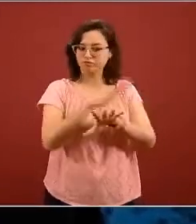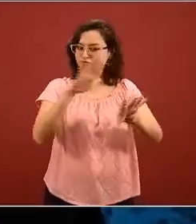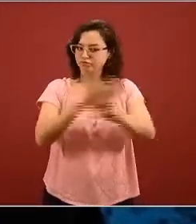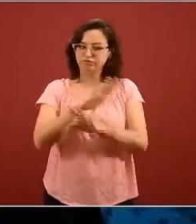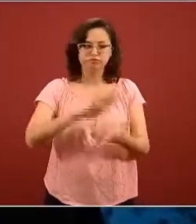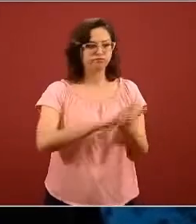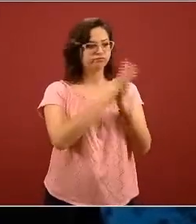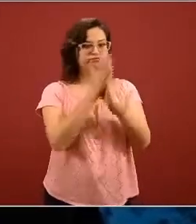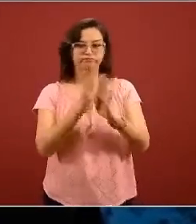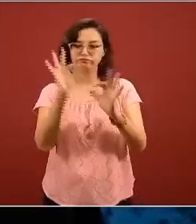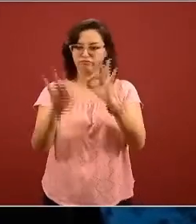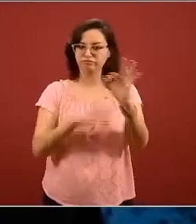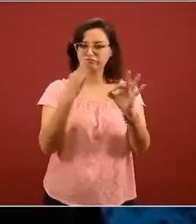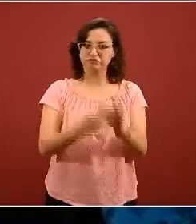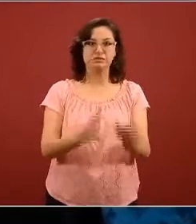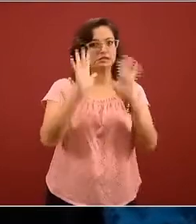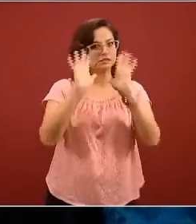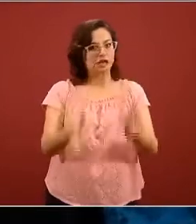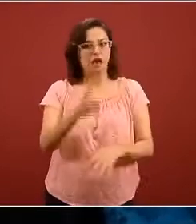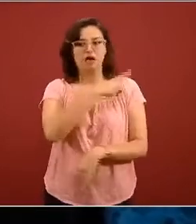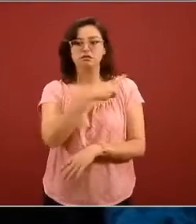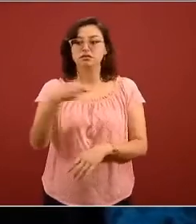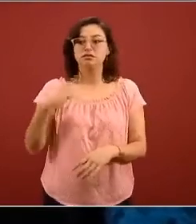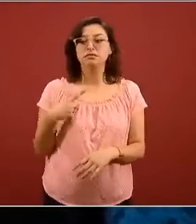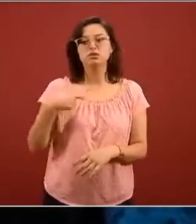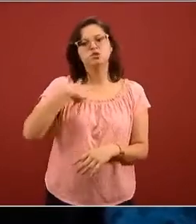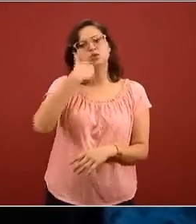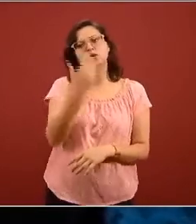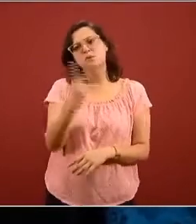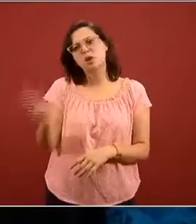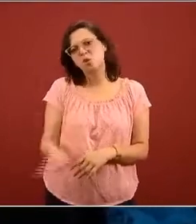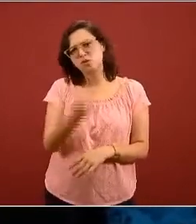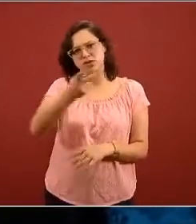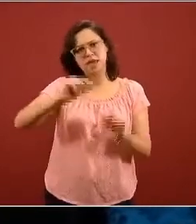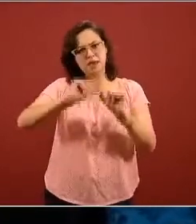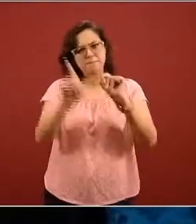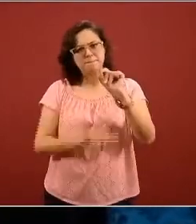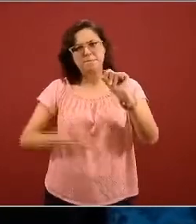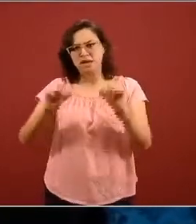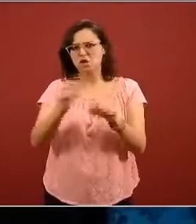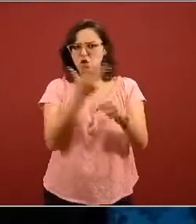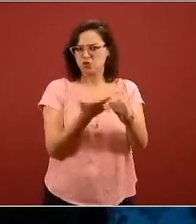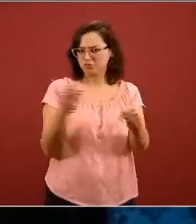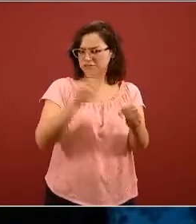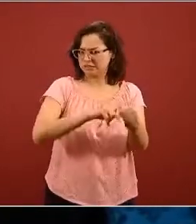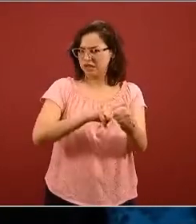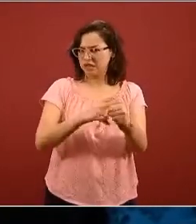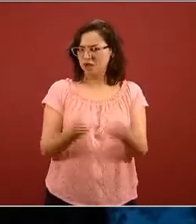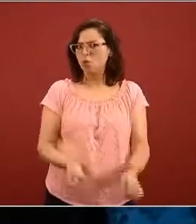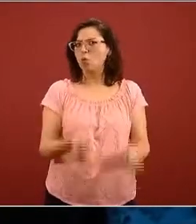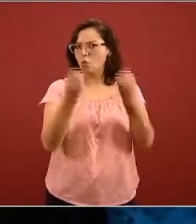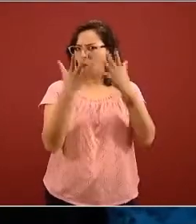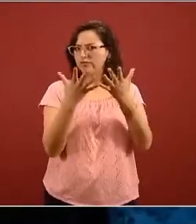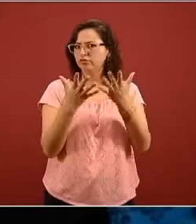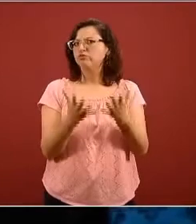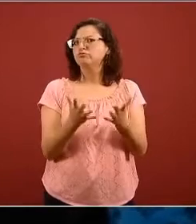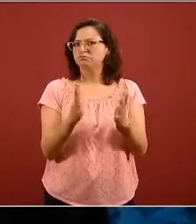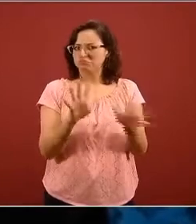hospitalaria yo quisiera saber cómo está el país exactamente cuántos hospitales tenemos ya